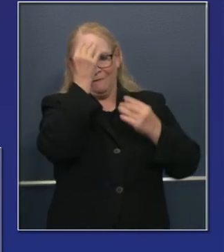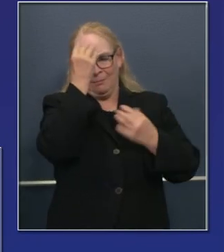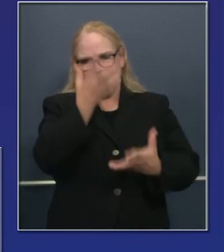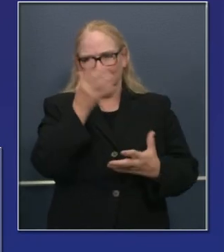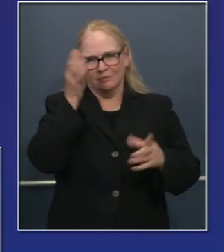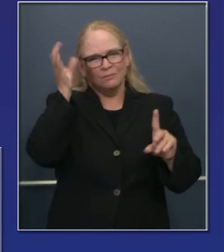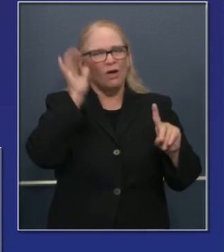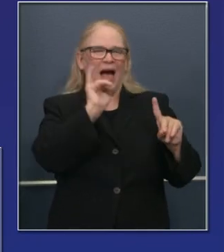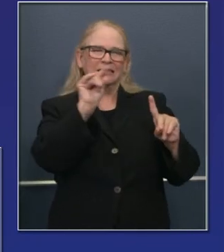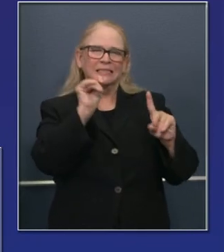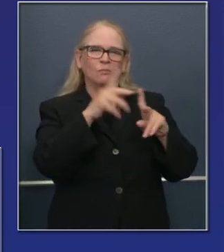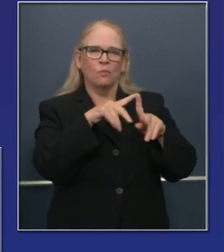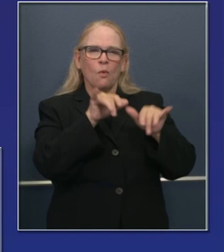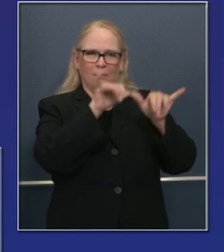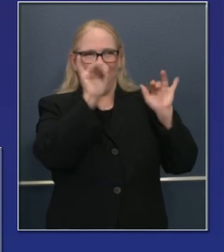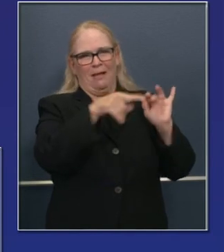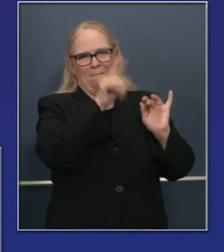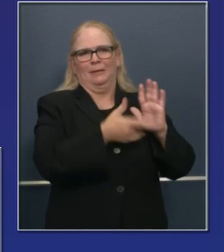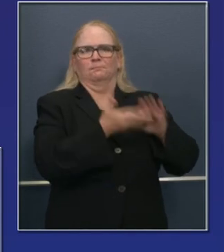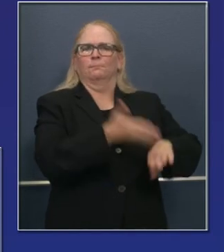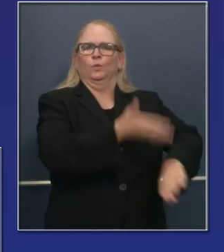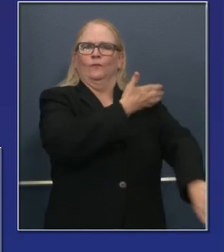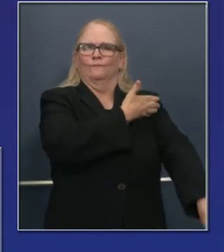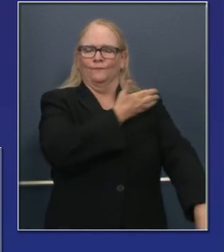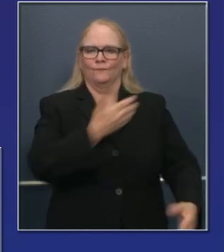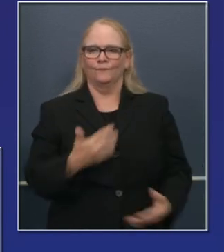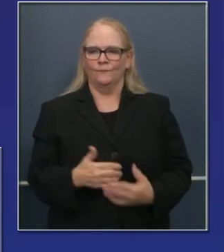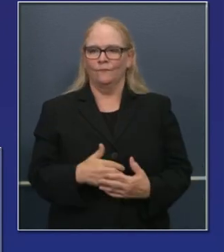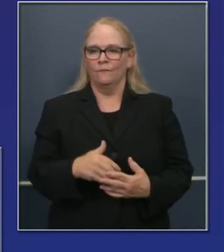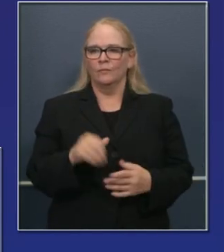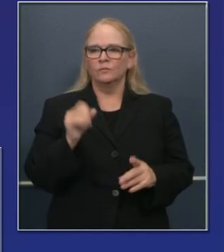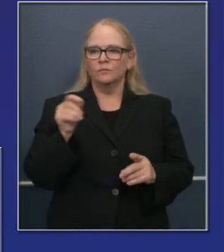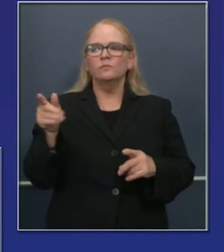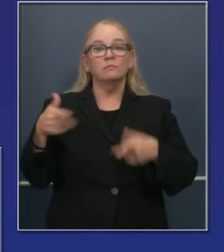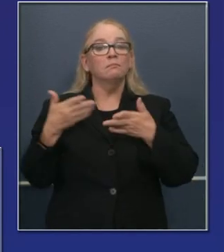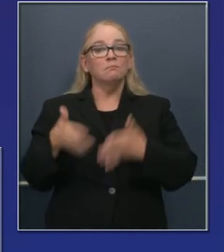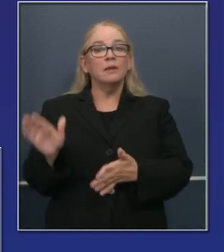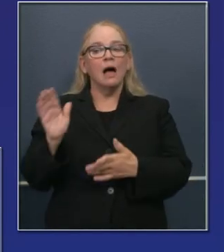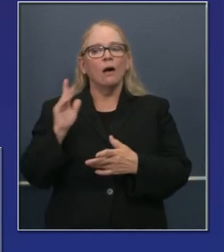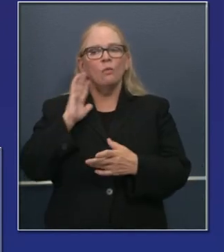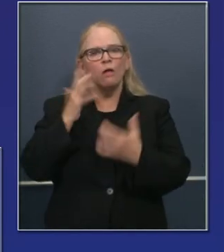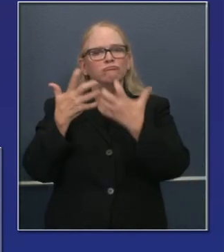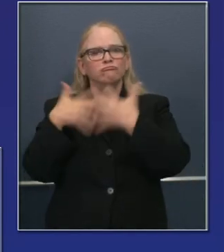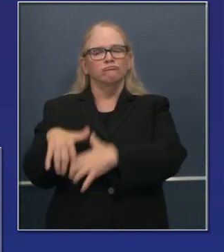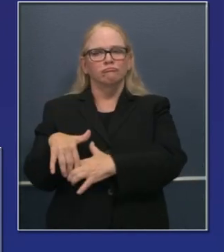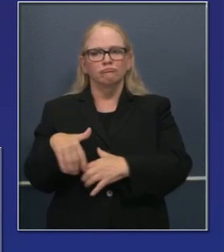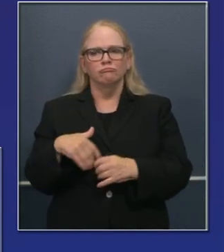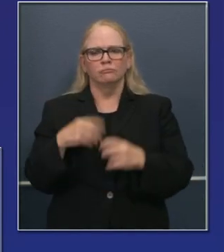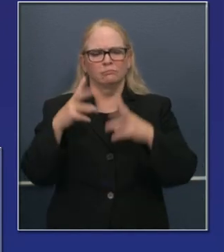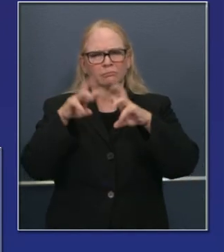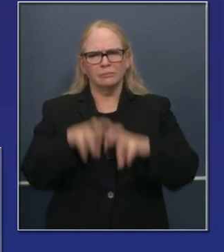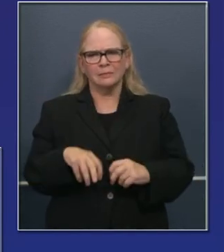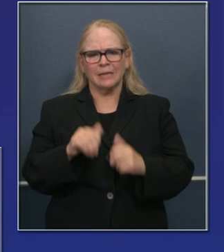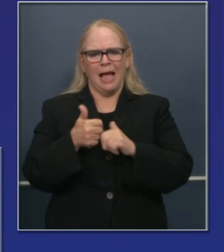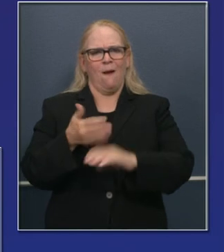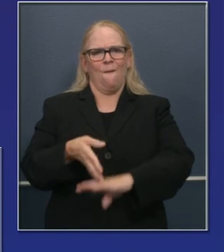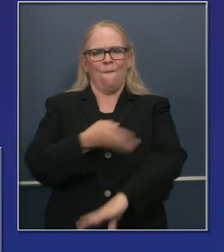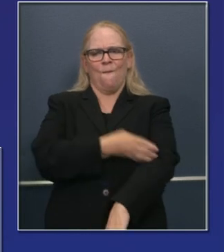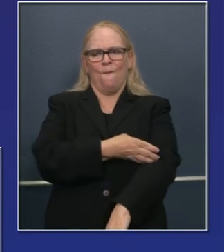ponerse a trabajar, ensuciarse las manos para... Y no es una acusación. Quiero ser justo y respetuoso